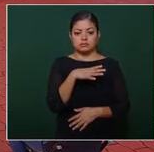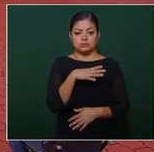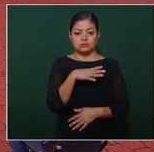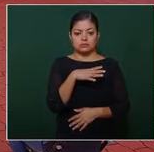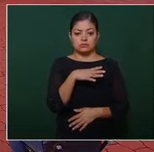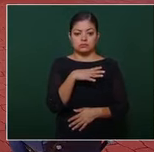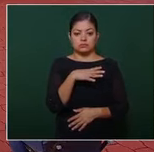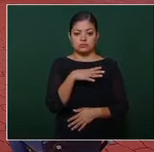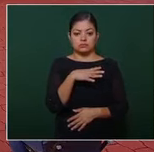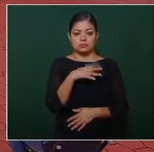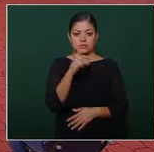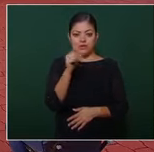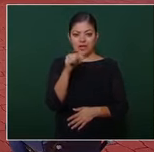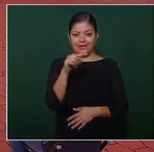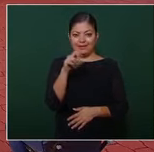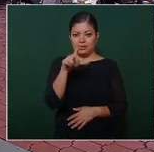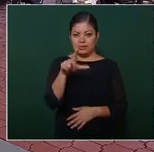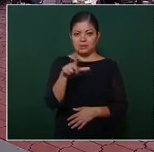Daniel